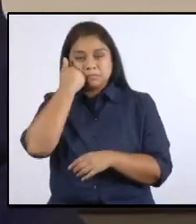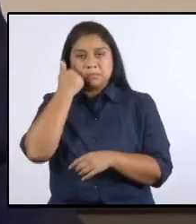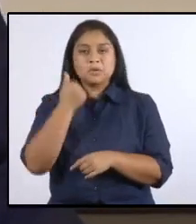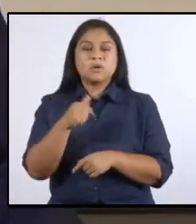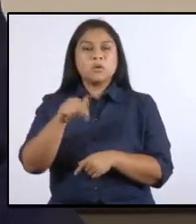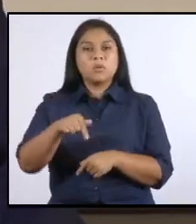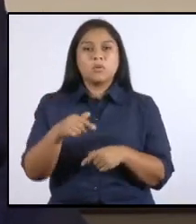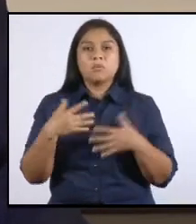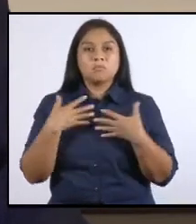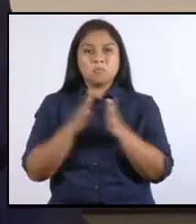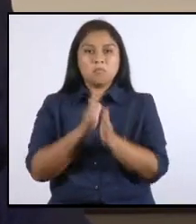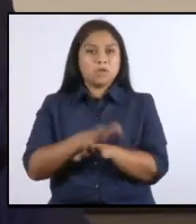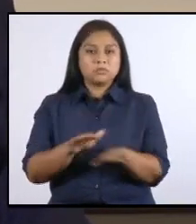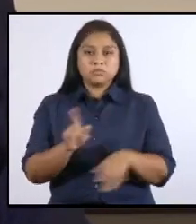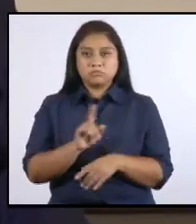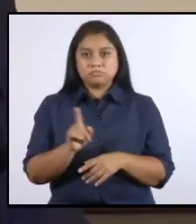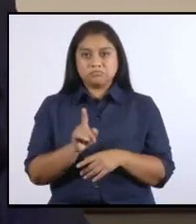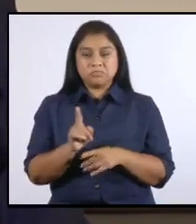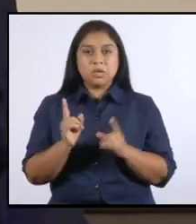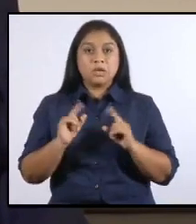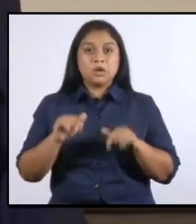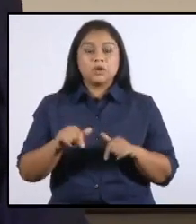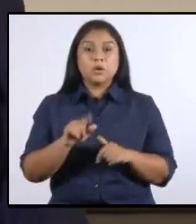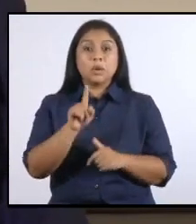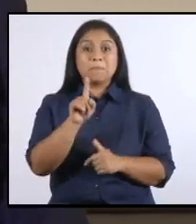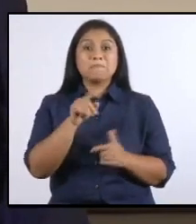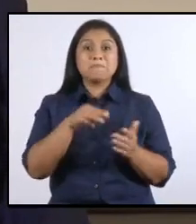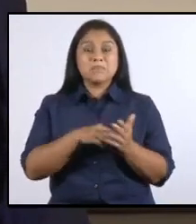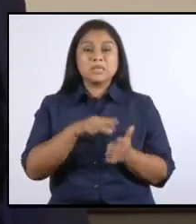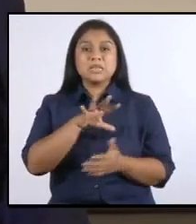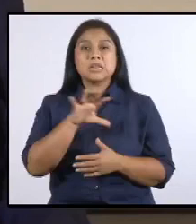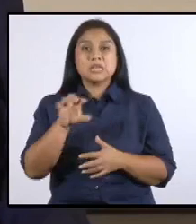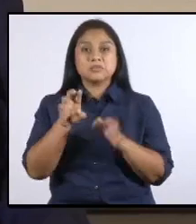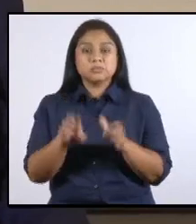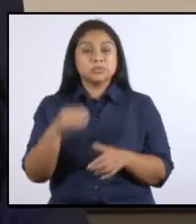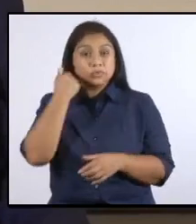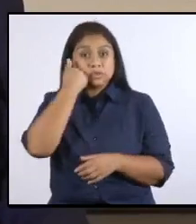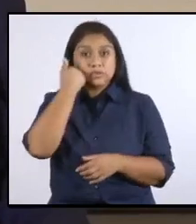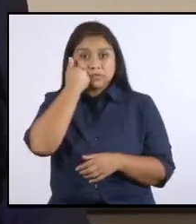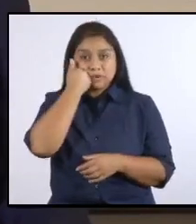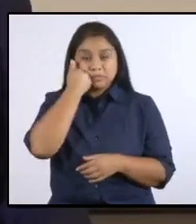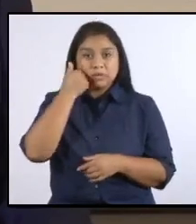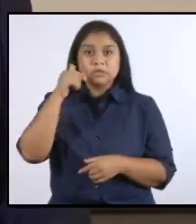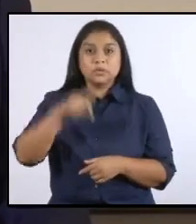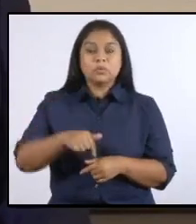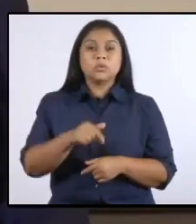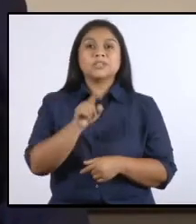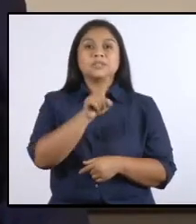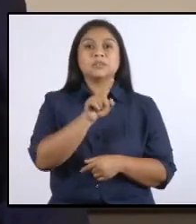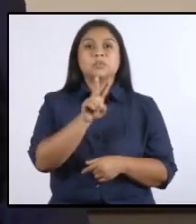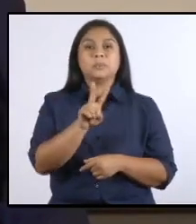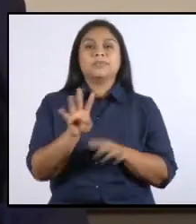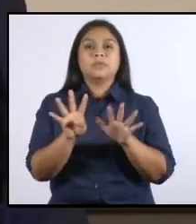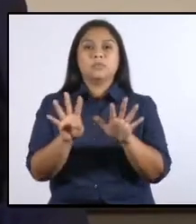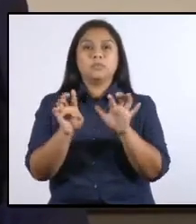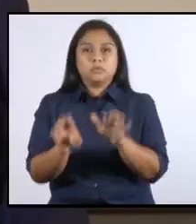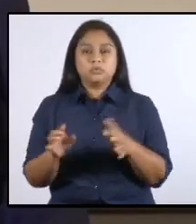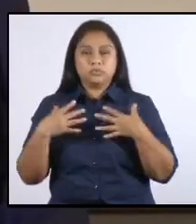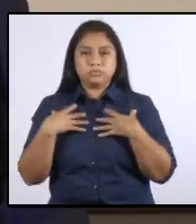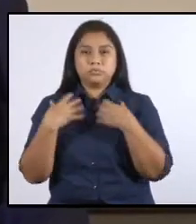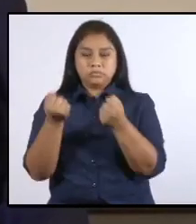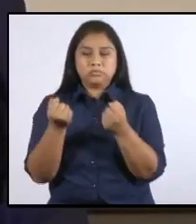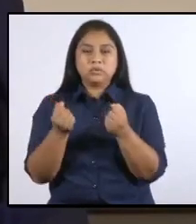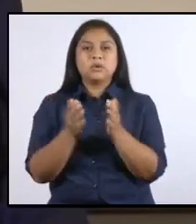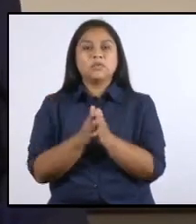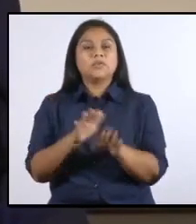hoy hemos llegado a los 1,518 casos, un total de 129 pacientes recuperados y hemos lamentado